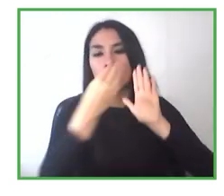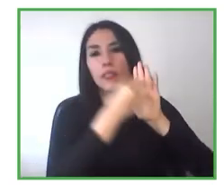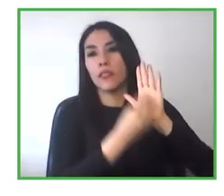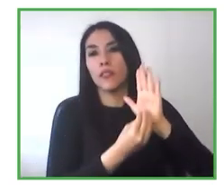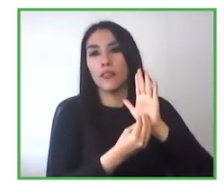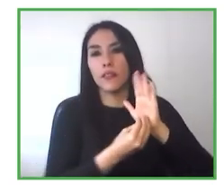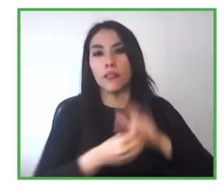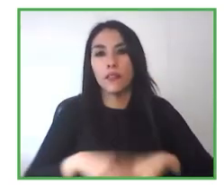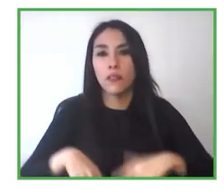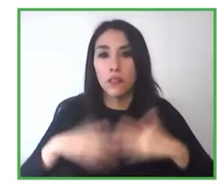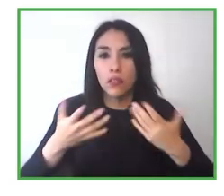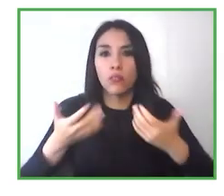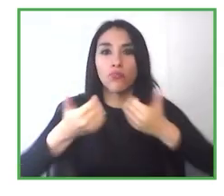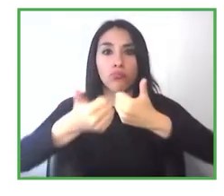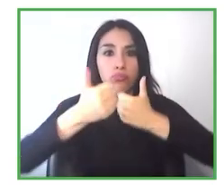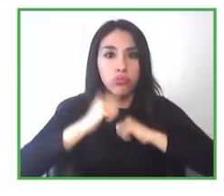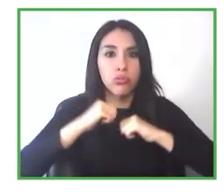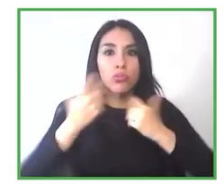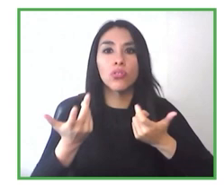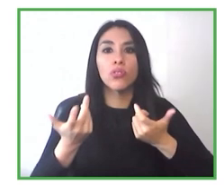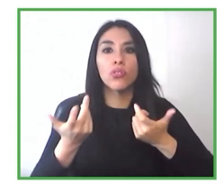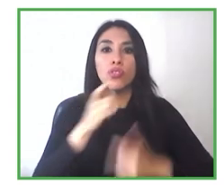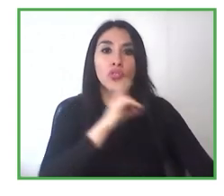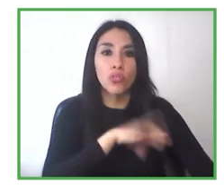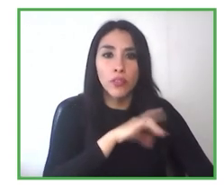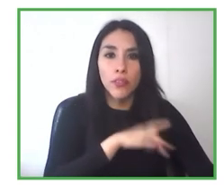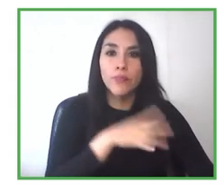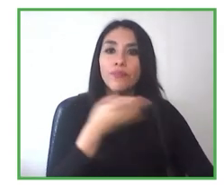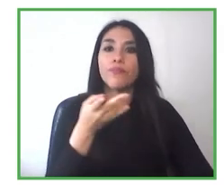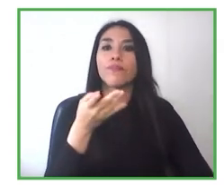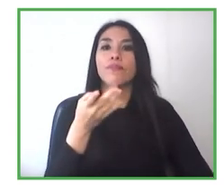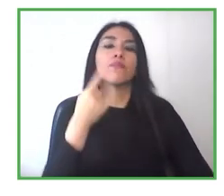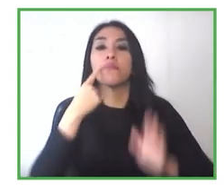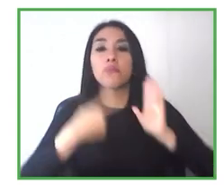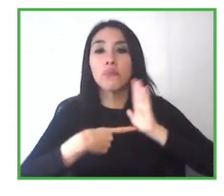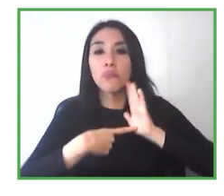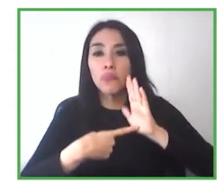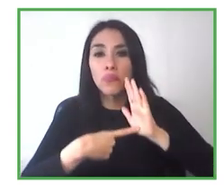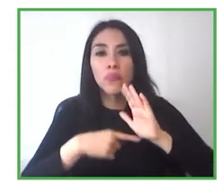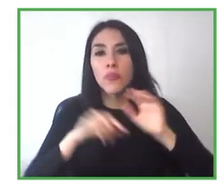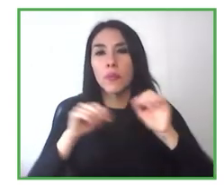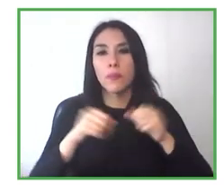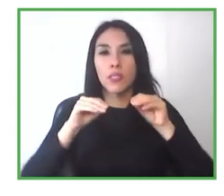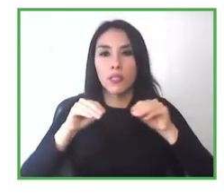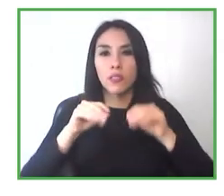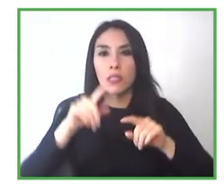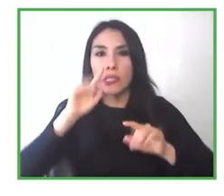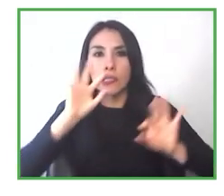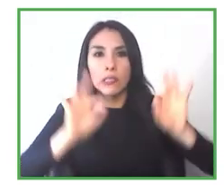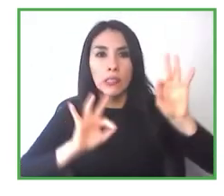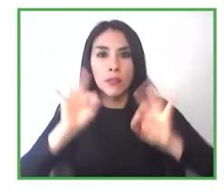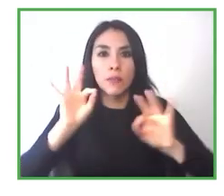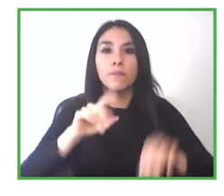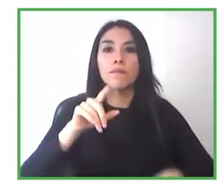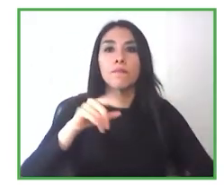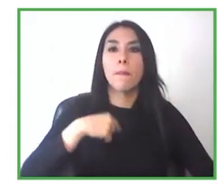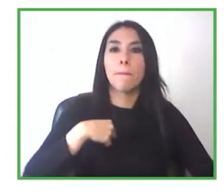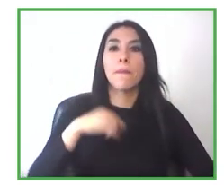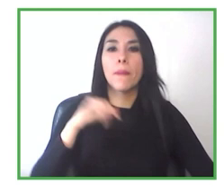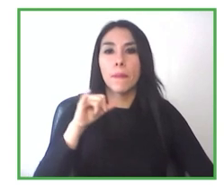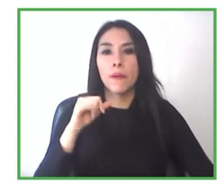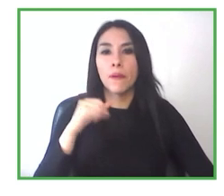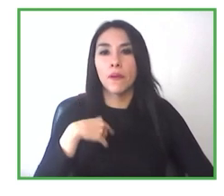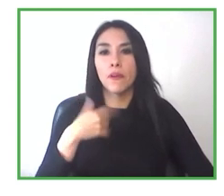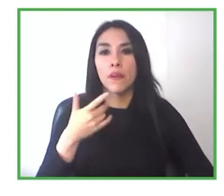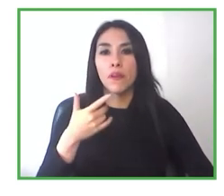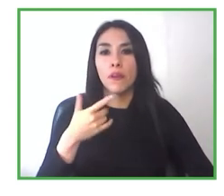que por lo menos en Chile tenemos, que se capacita aquello, que realmente se requiere, y por eso el valor, y el aporte, que tiene Chile